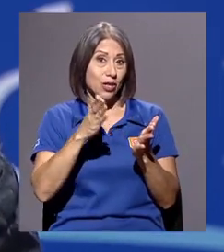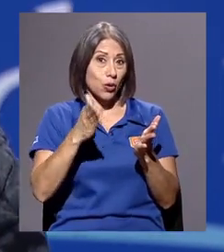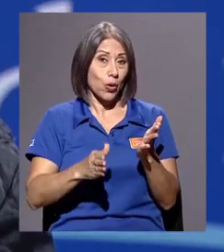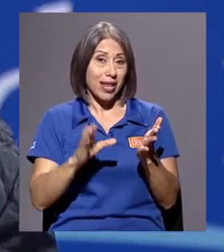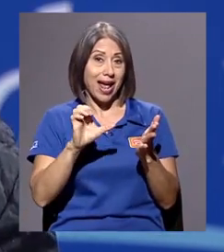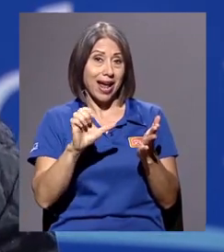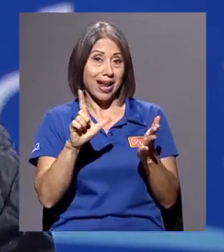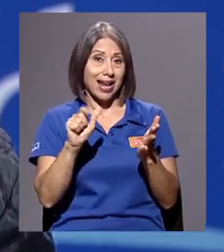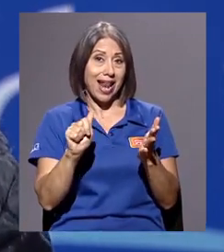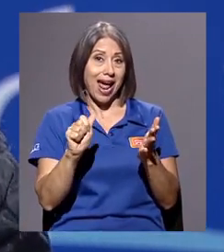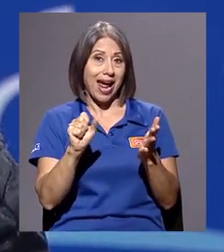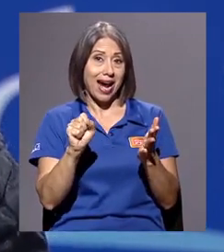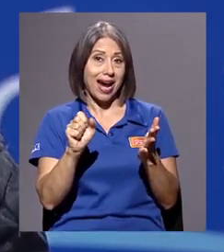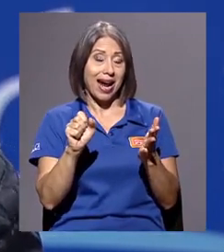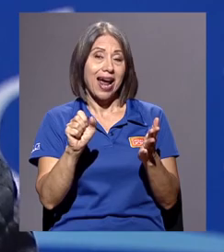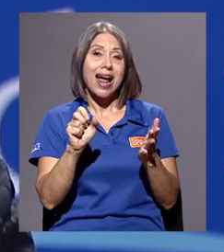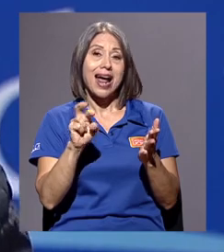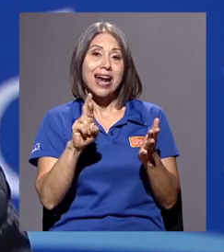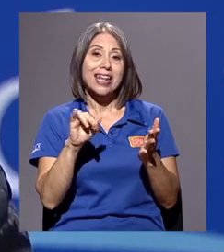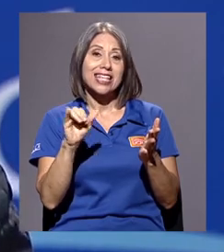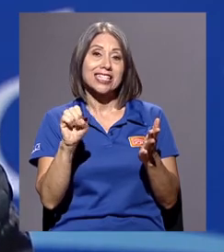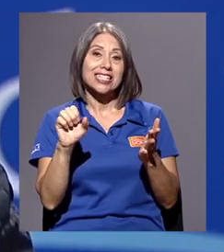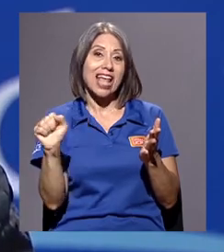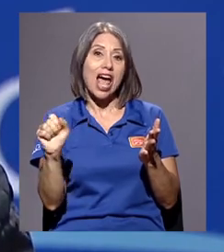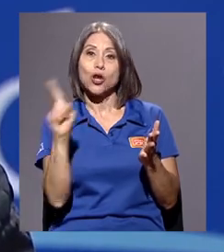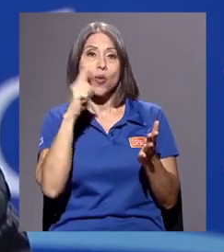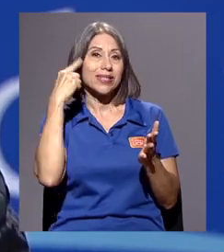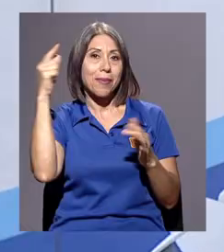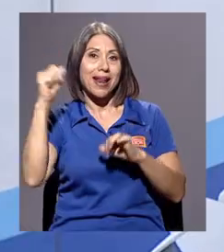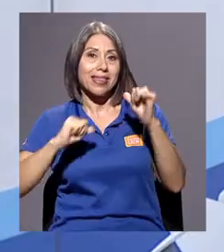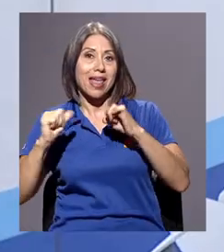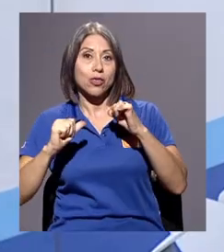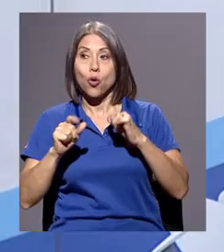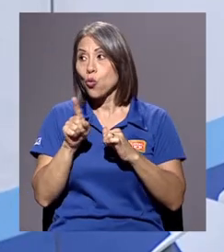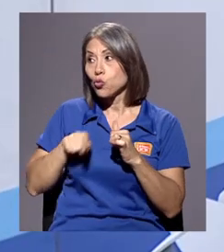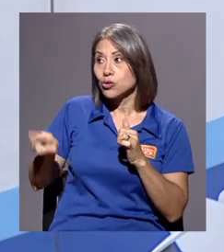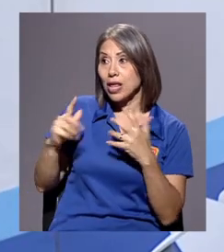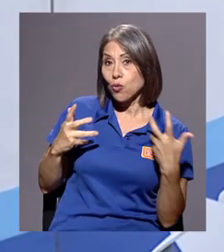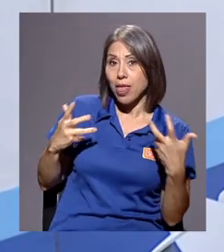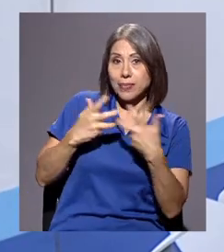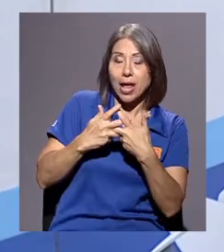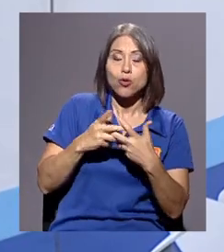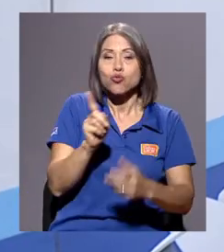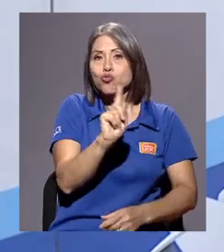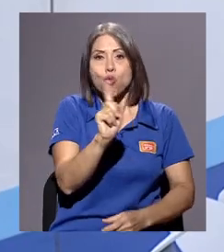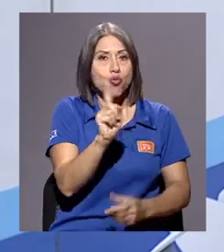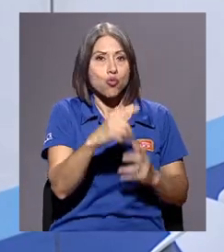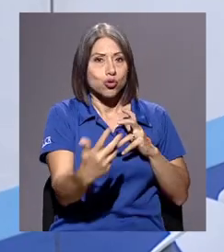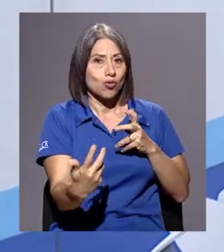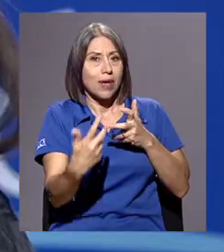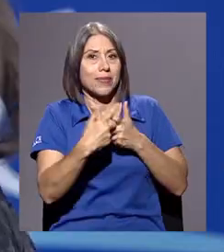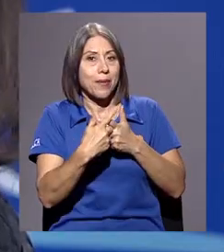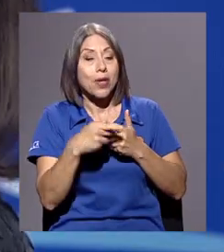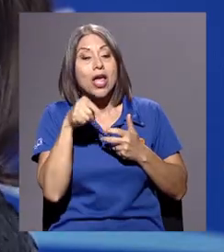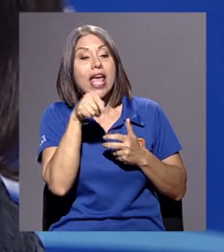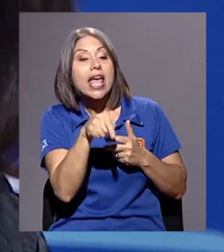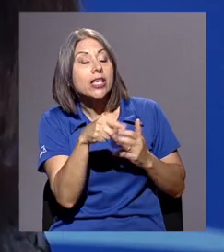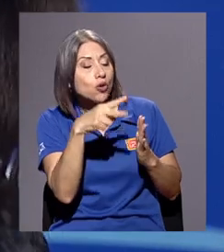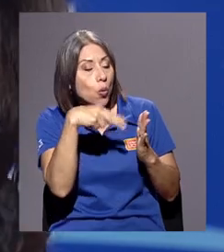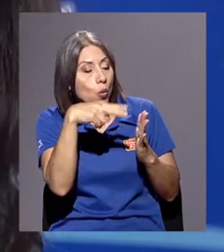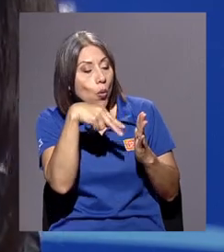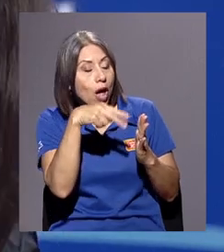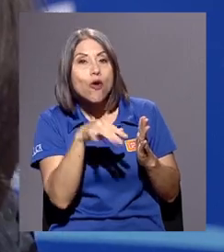de teatro. ¿Ustedes lo adaptaron, entonces? No, no es una adaptación. Nosotras, como te digo, ese fue un motor